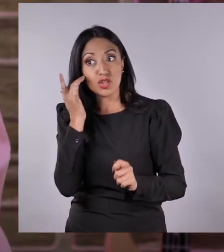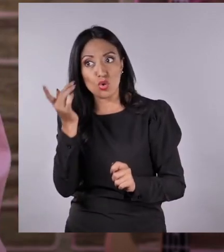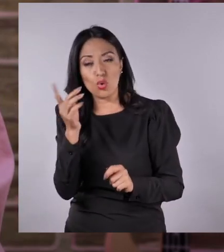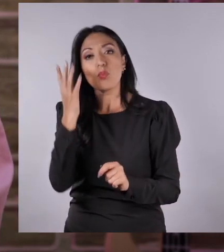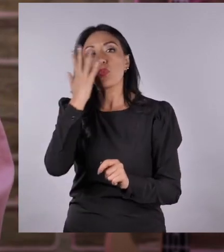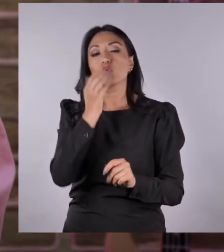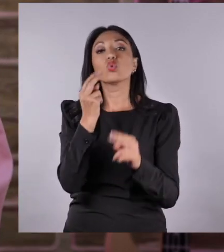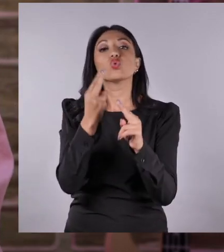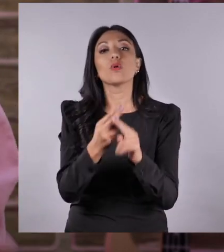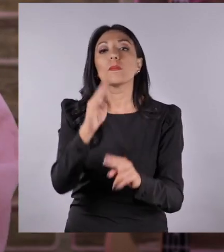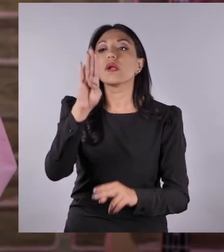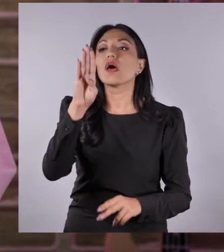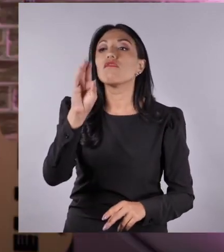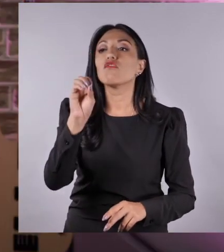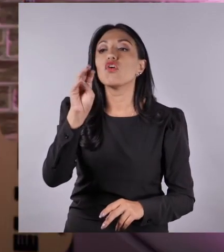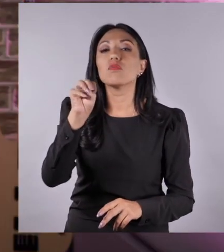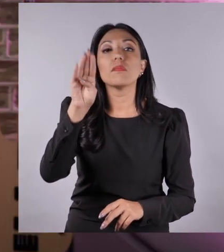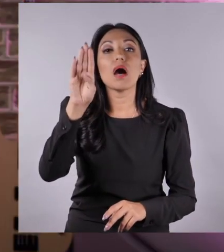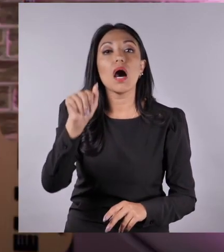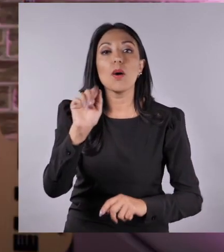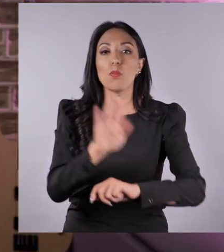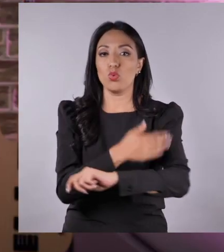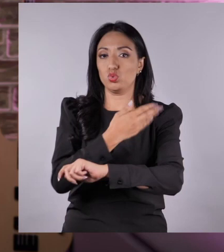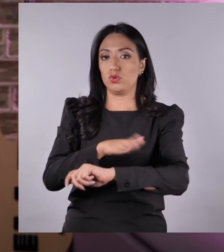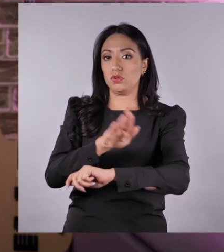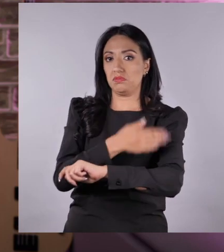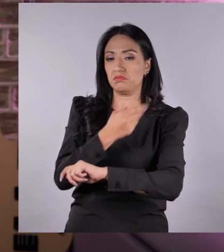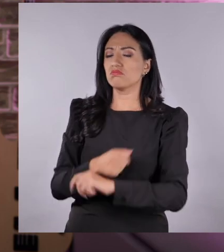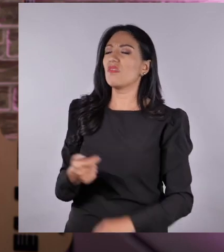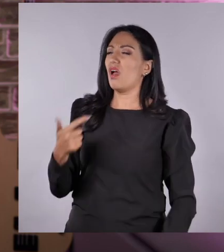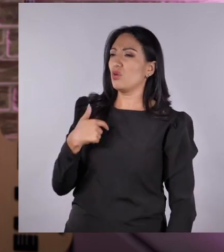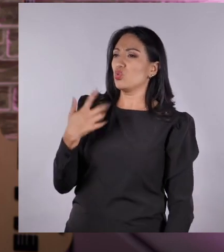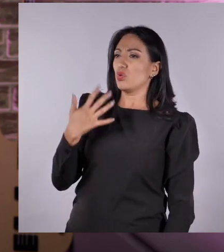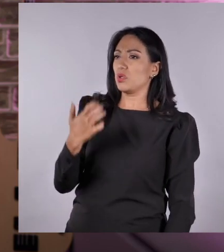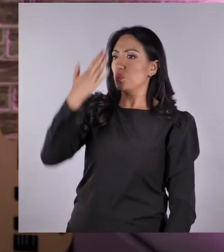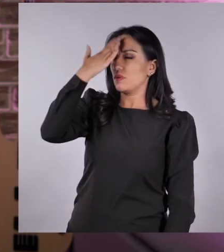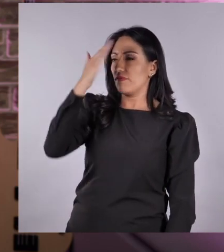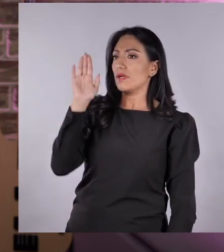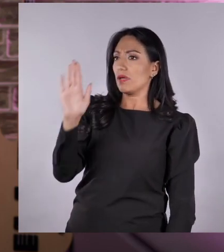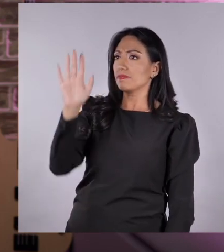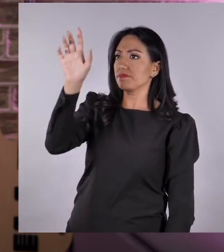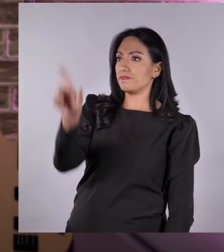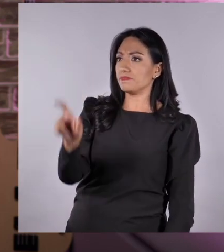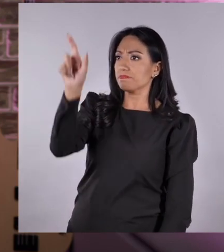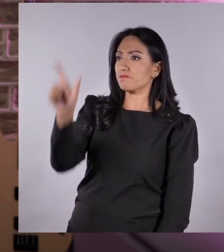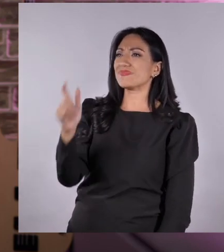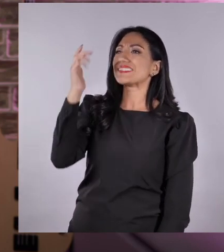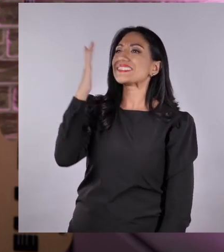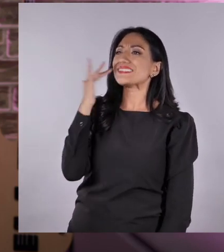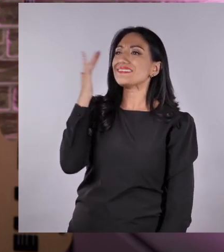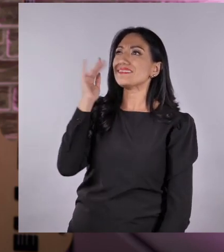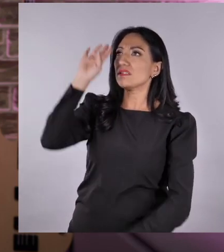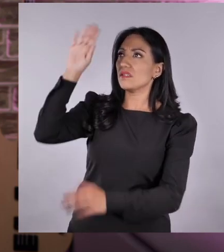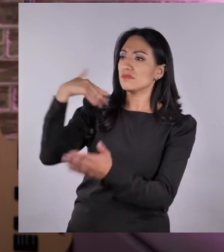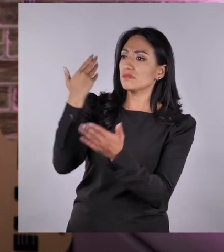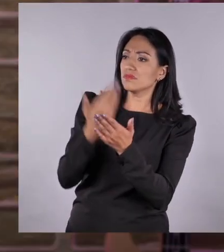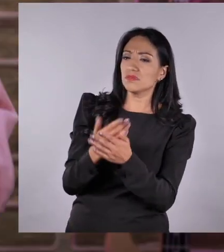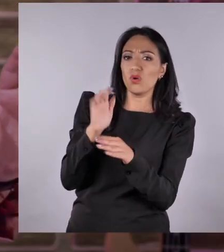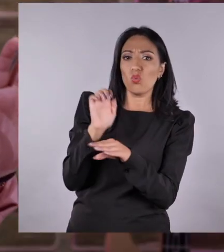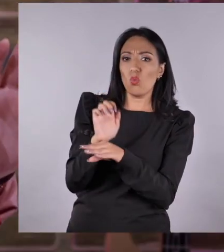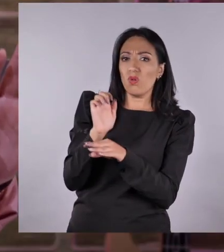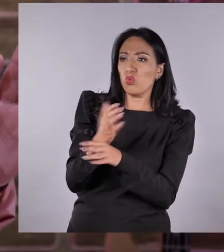Suena súper la bomba. Kevin dice que quisiera saber más de cómo la población afroecuatoriana llegó a Ecuador,